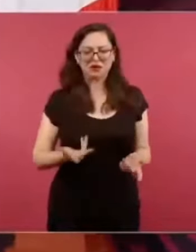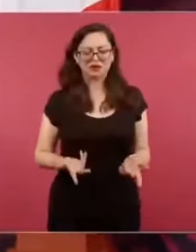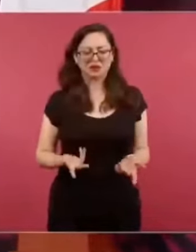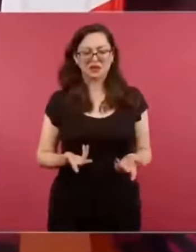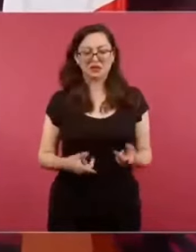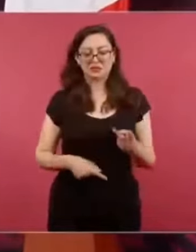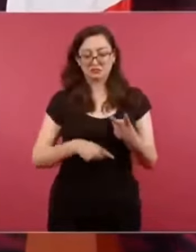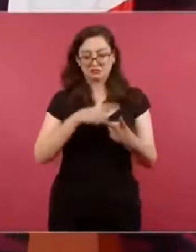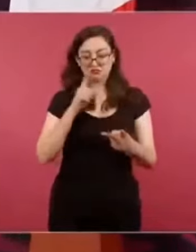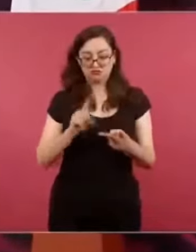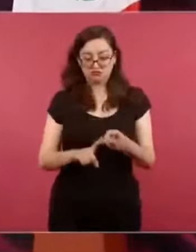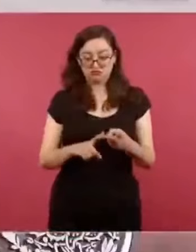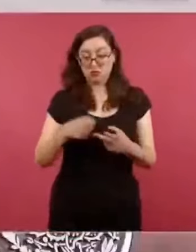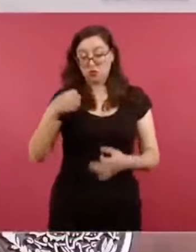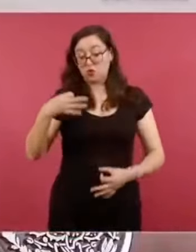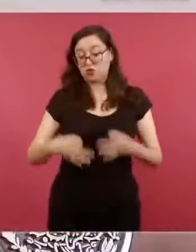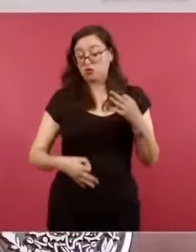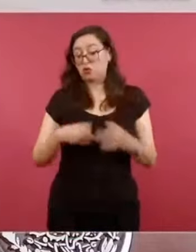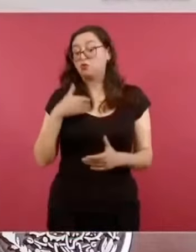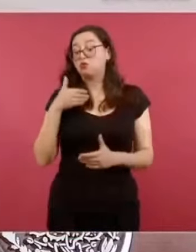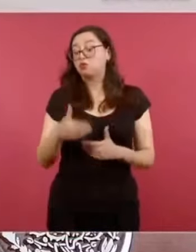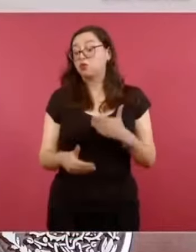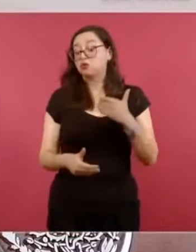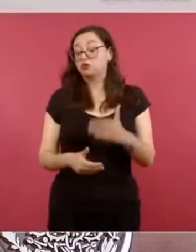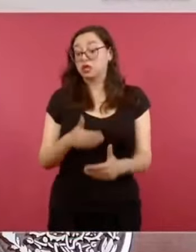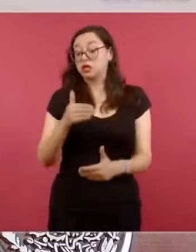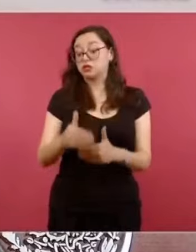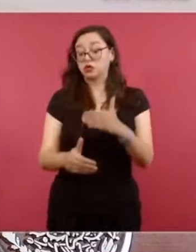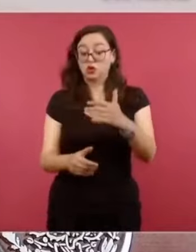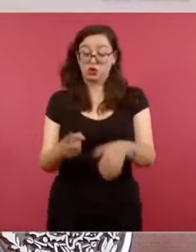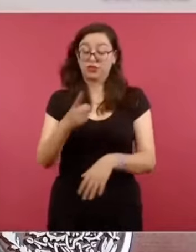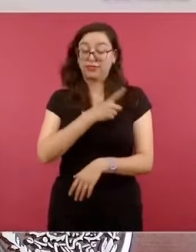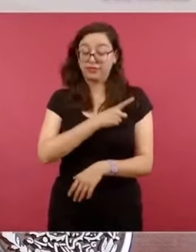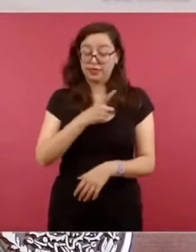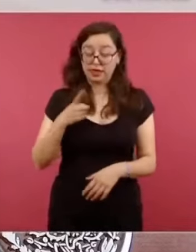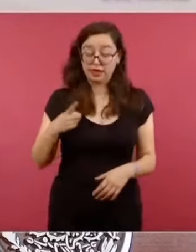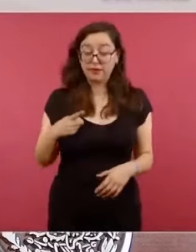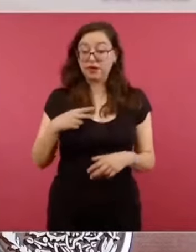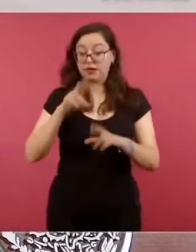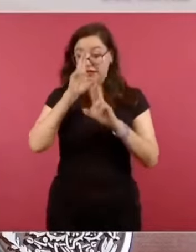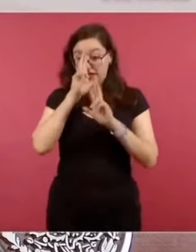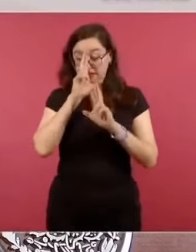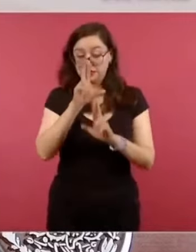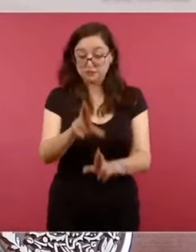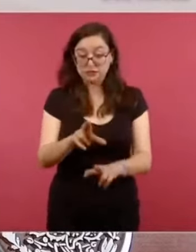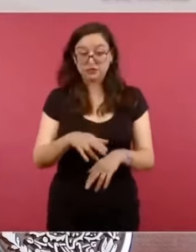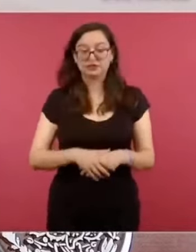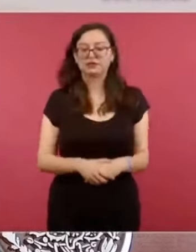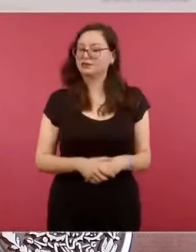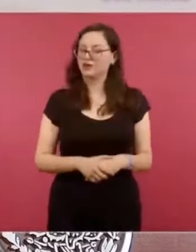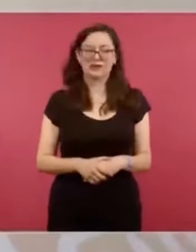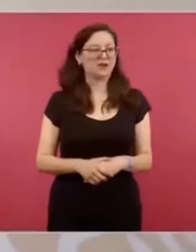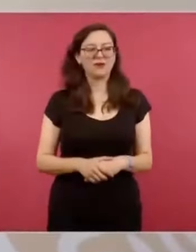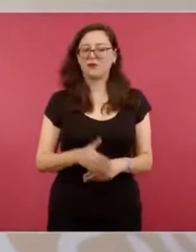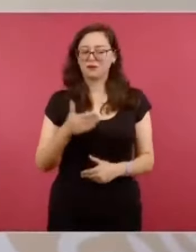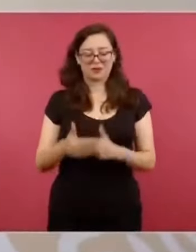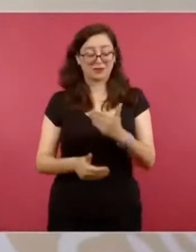debido proceso, el debido pretexto.